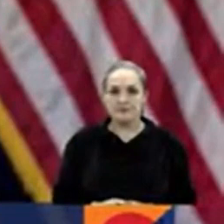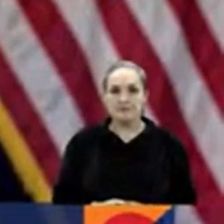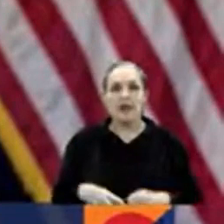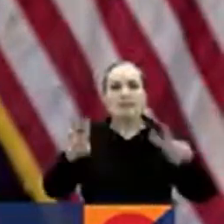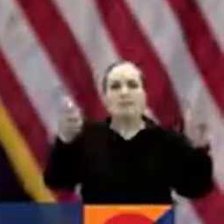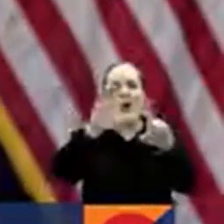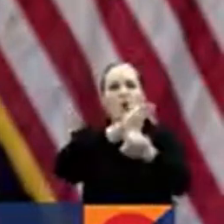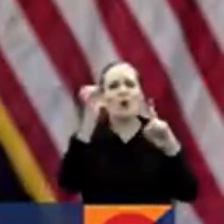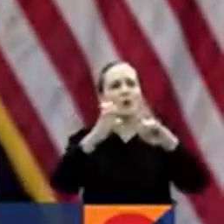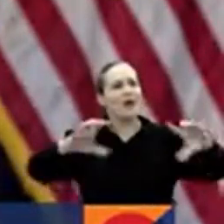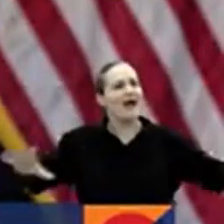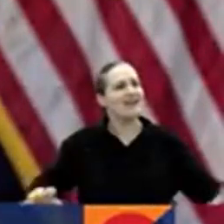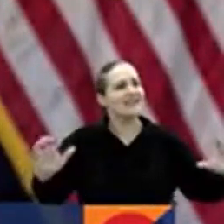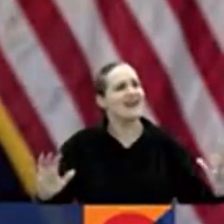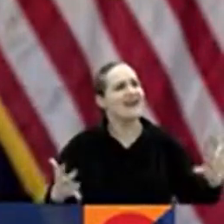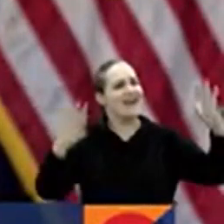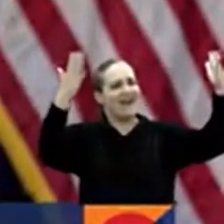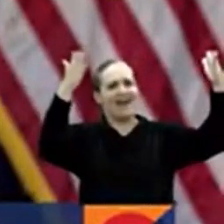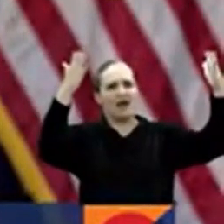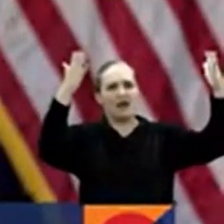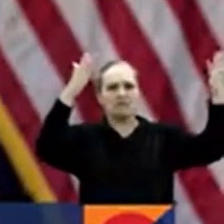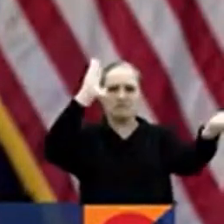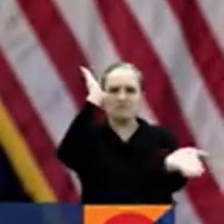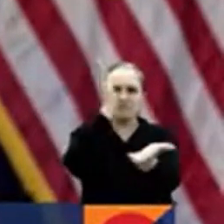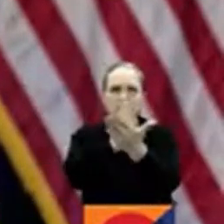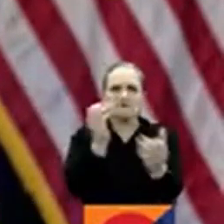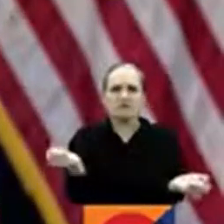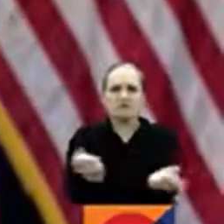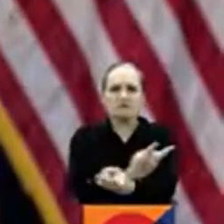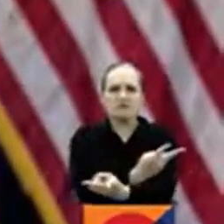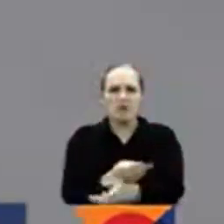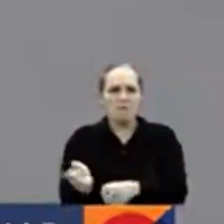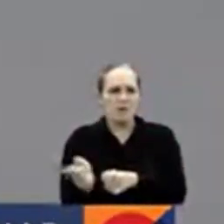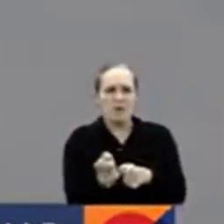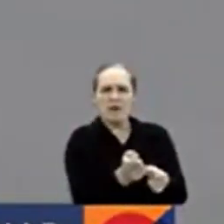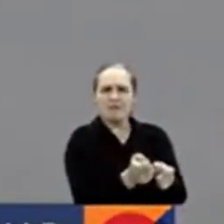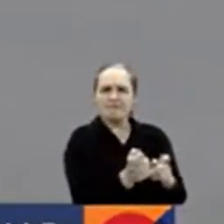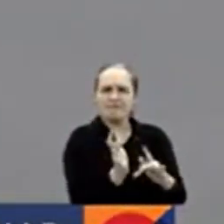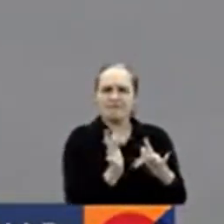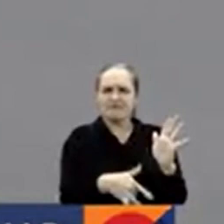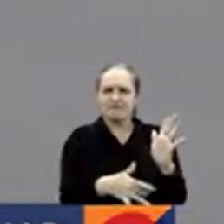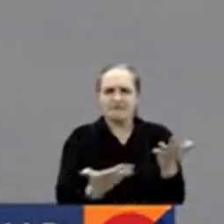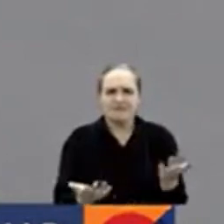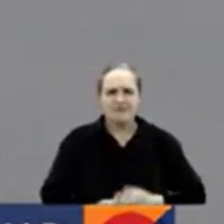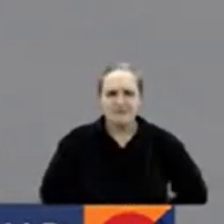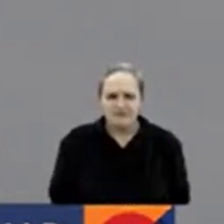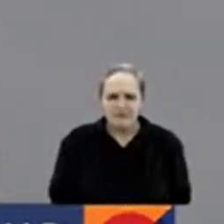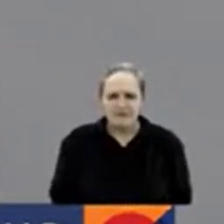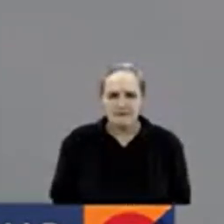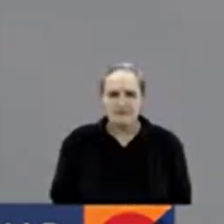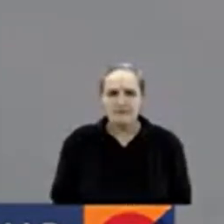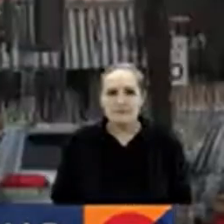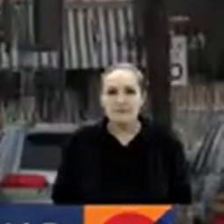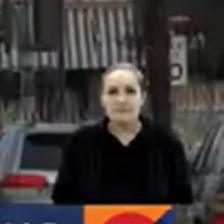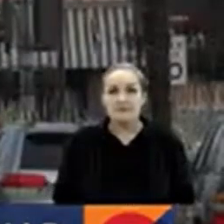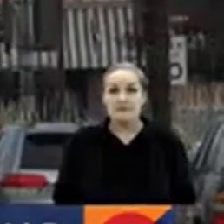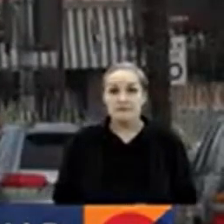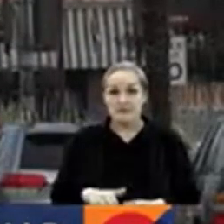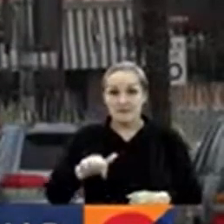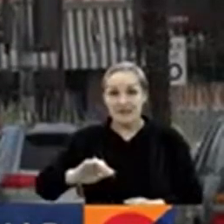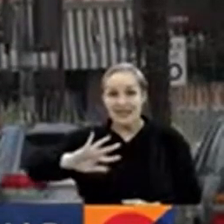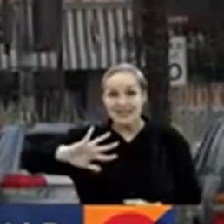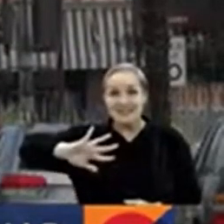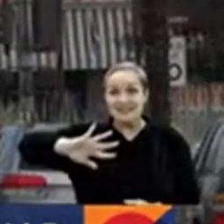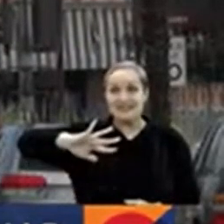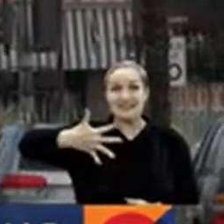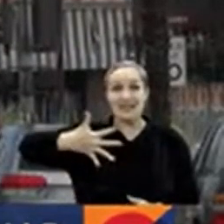y otra comunidad ha sido destrozada por la violencia armada sin sentido. Es el quinto asesinato en masa en el